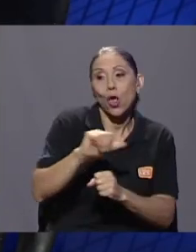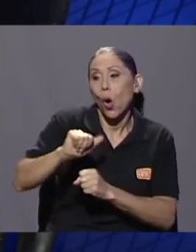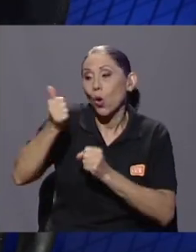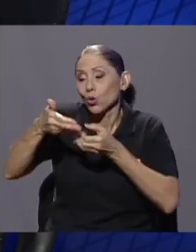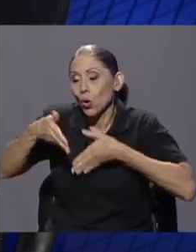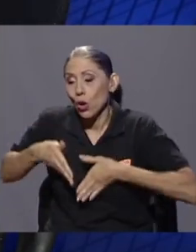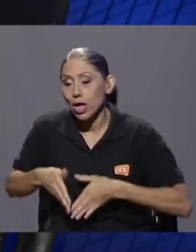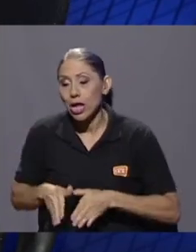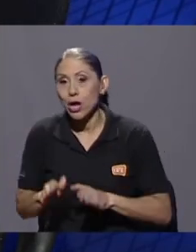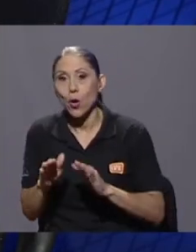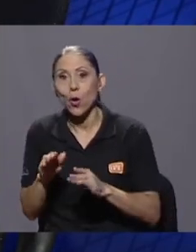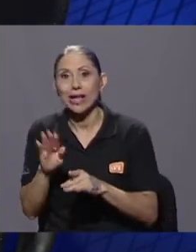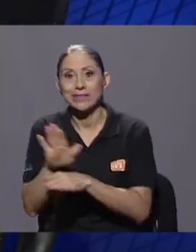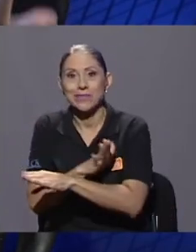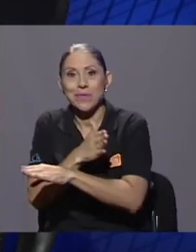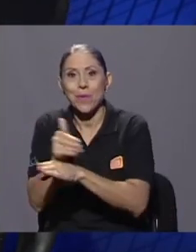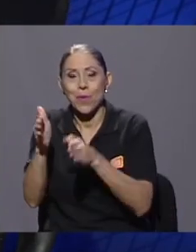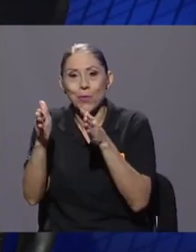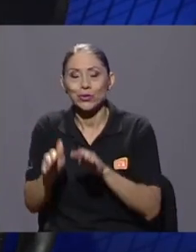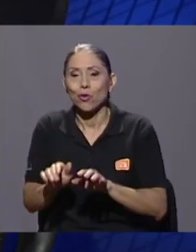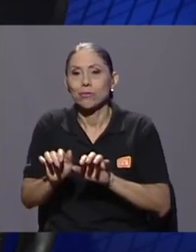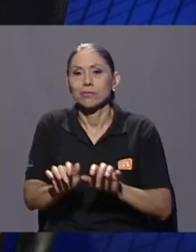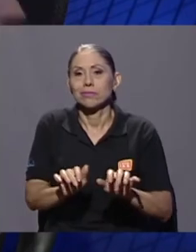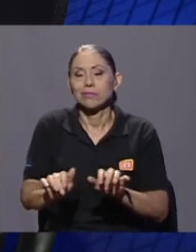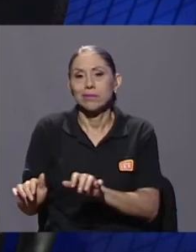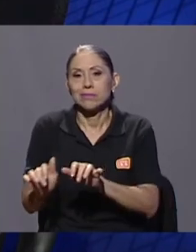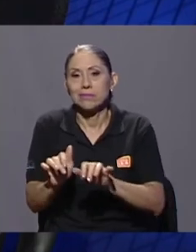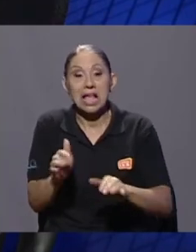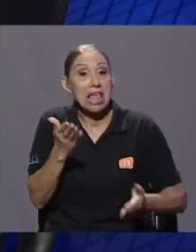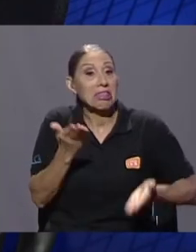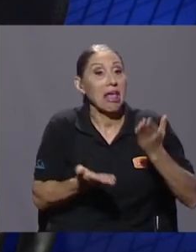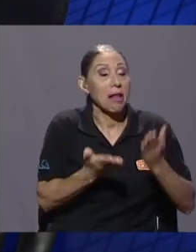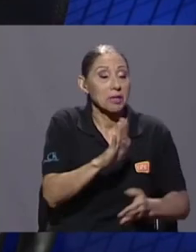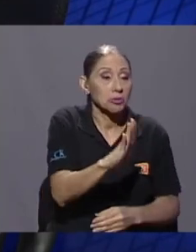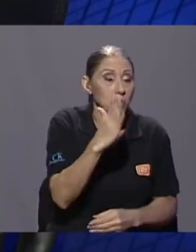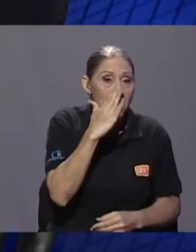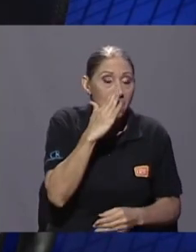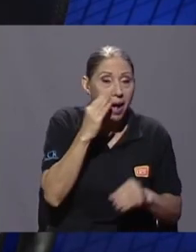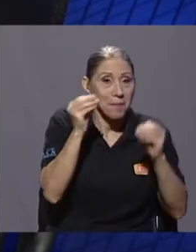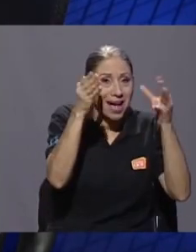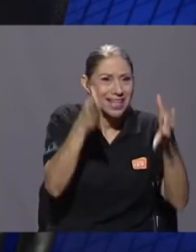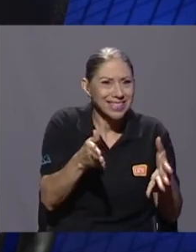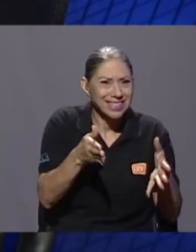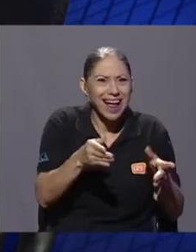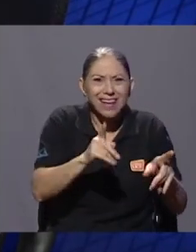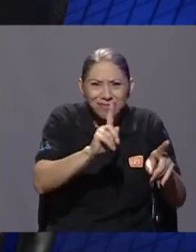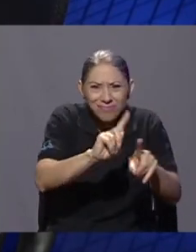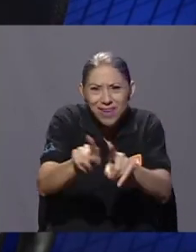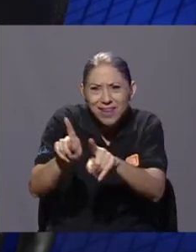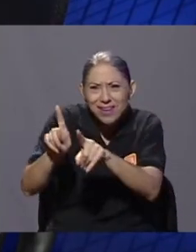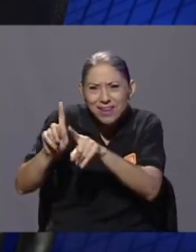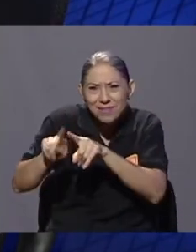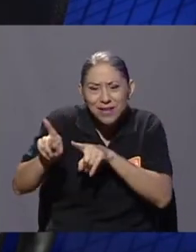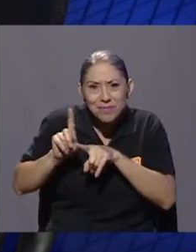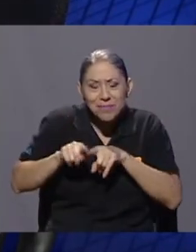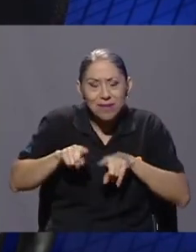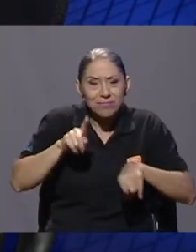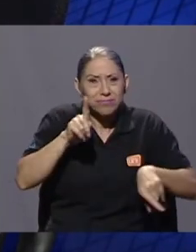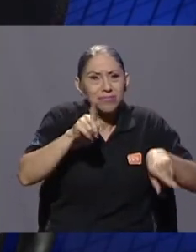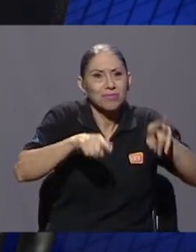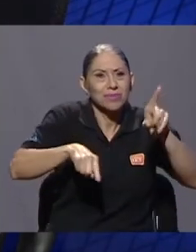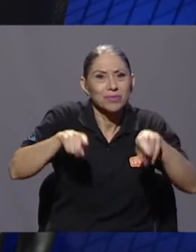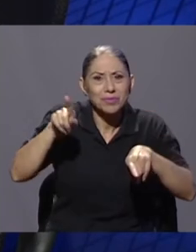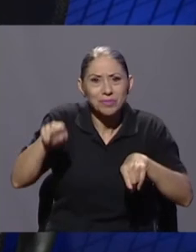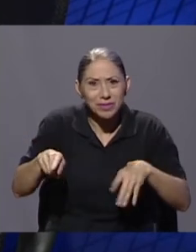mamá probablemente fue maestra. O sea, todo esto, este universo